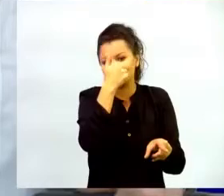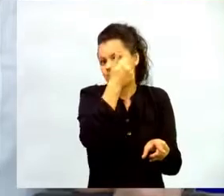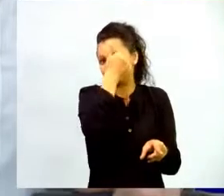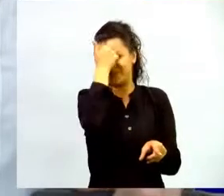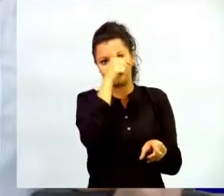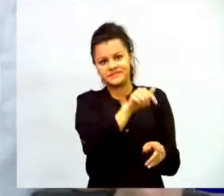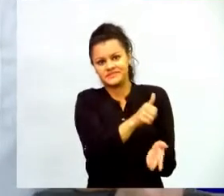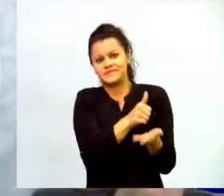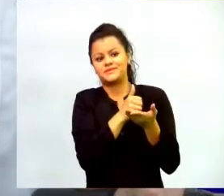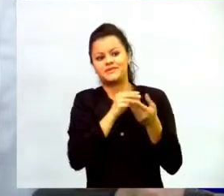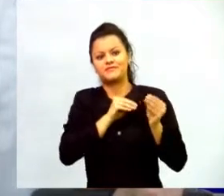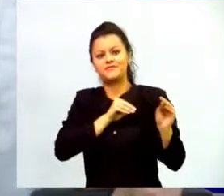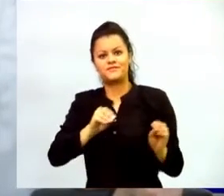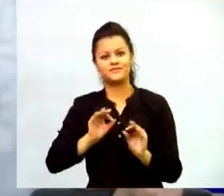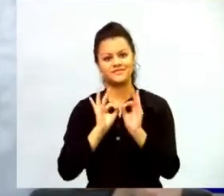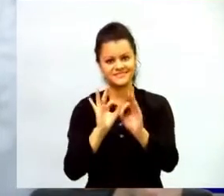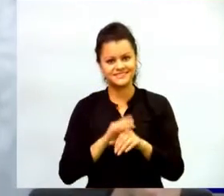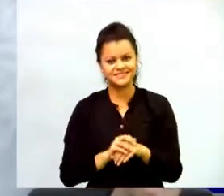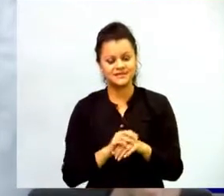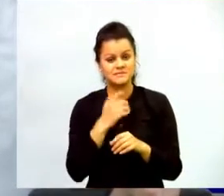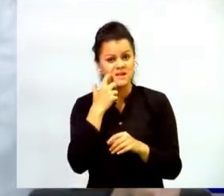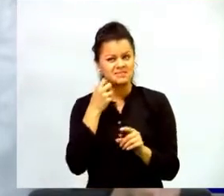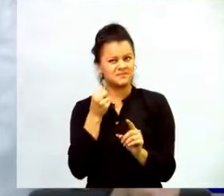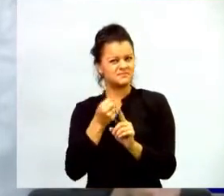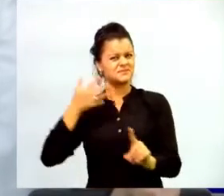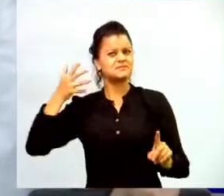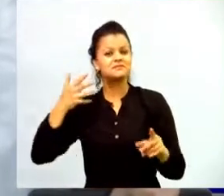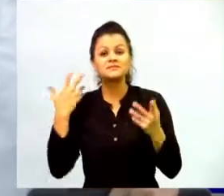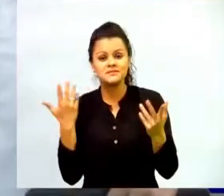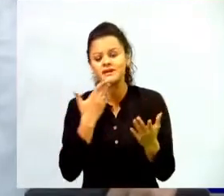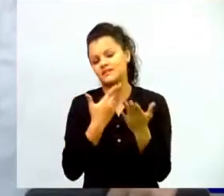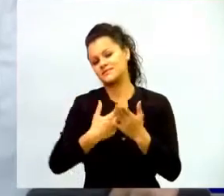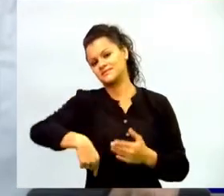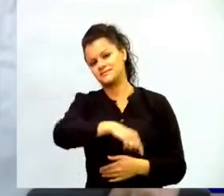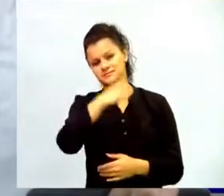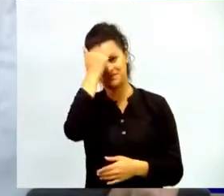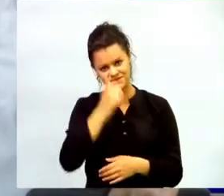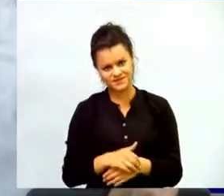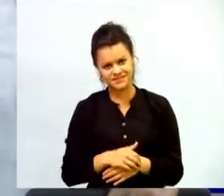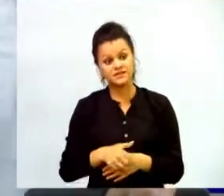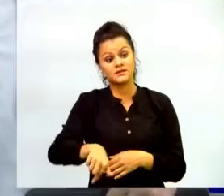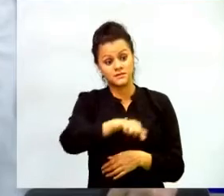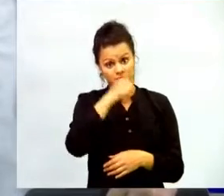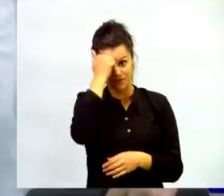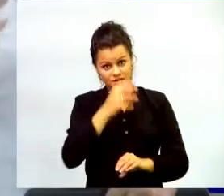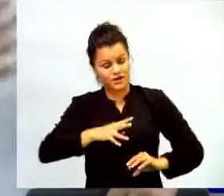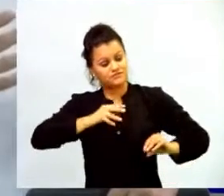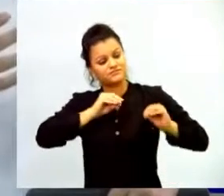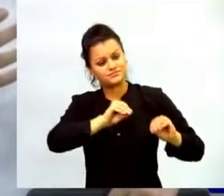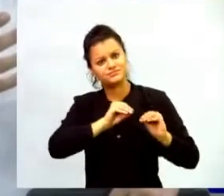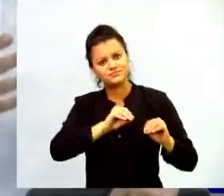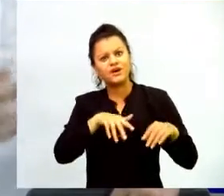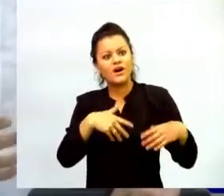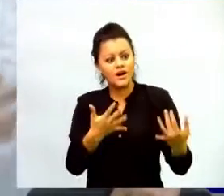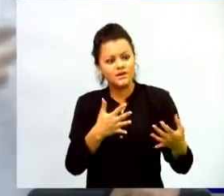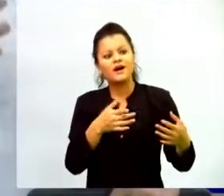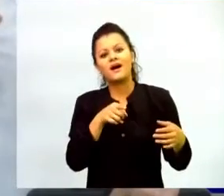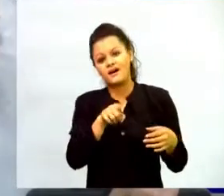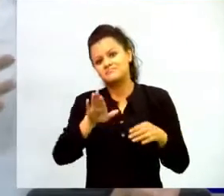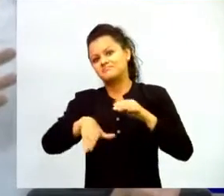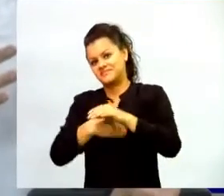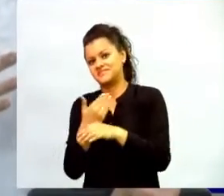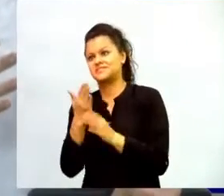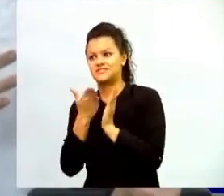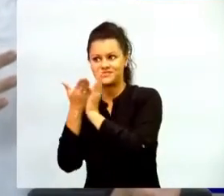la clave de este gran impacto es a través de los profesores formando los profesores a través del Ministerio de Educación